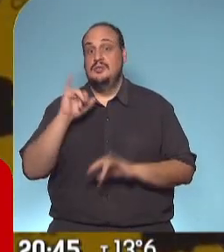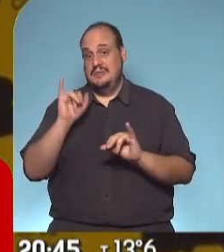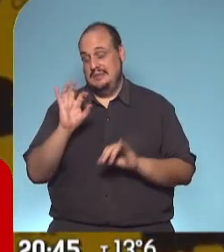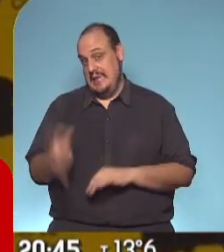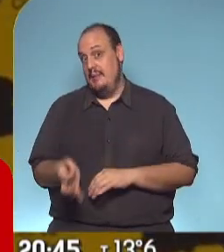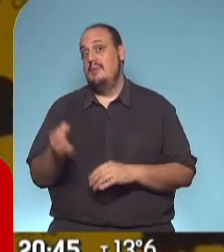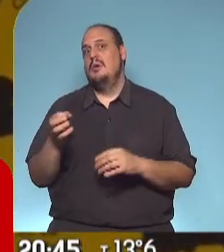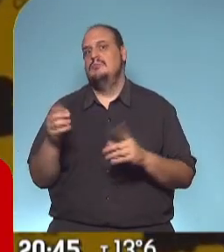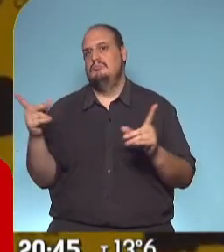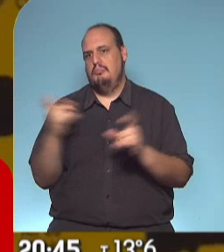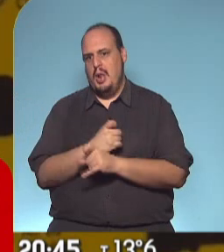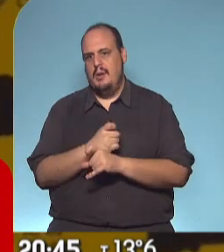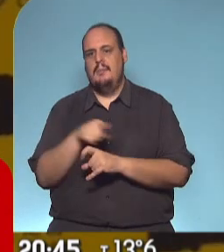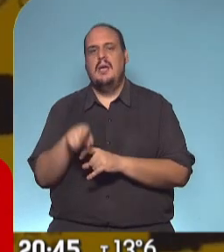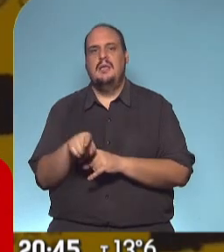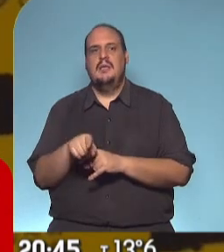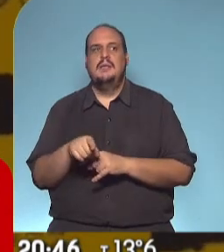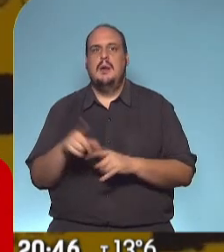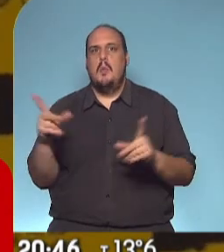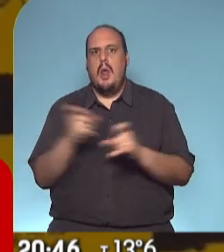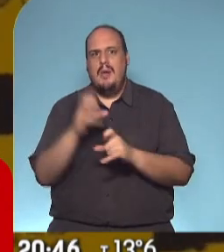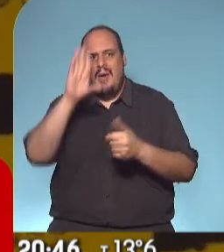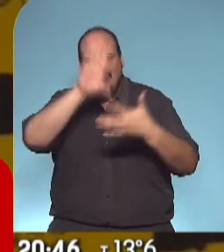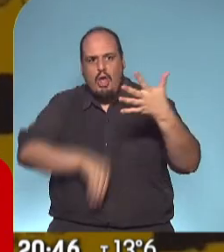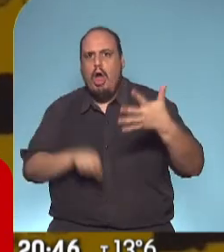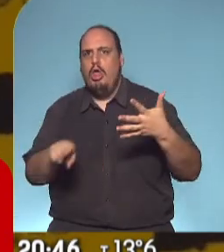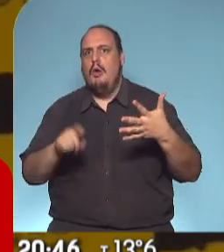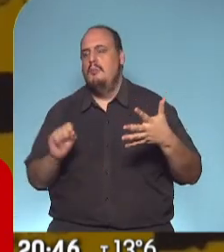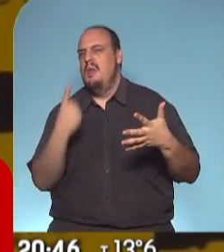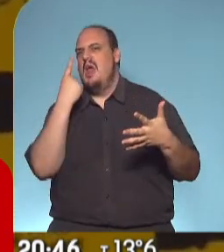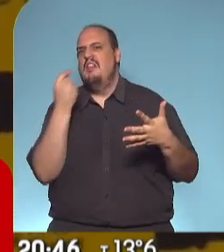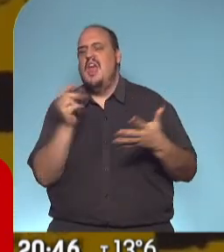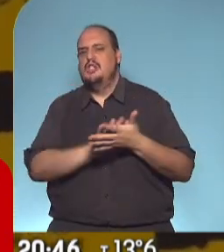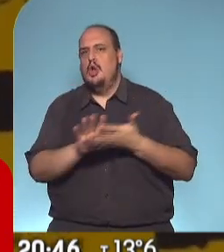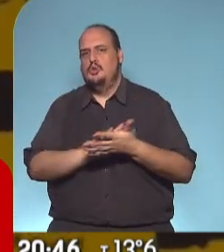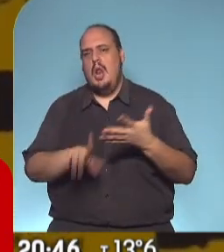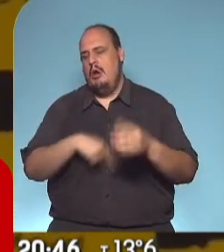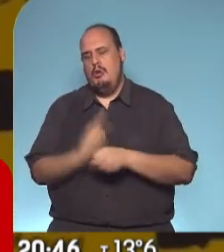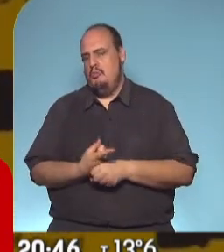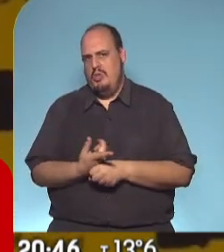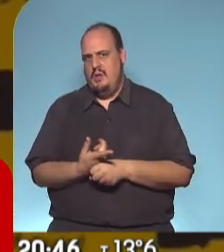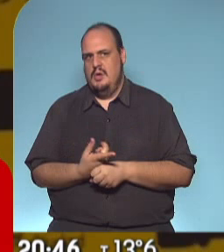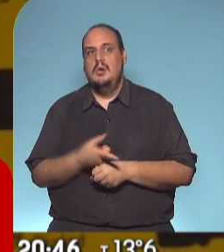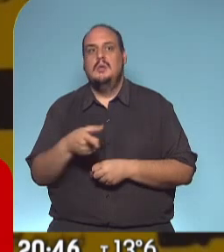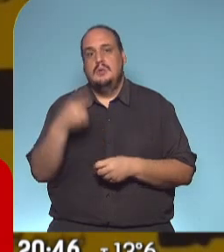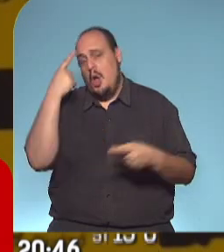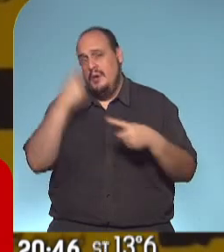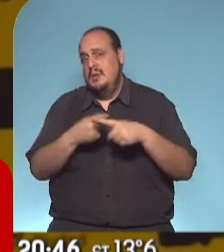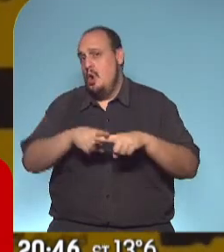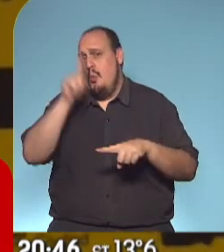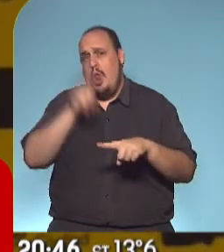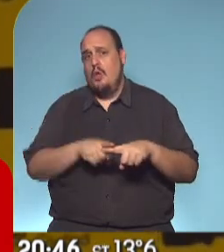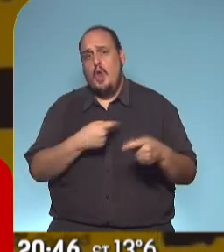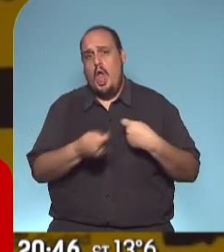también sabemos que no podemos resolver todos los problemas el primer día. O un primer paso es que los comercios vuelvan a abrir. Vos pensás que en esta etapa de dos semanas que nos